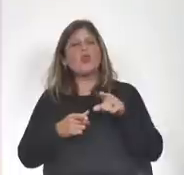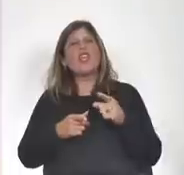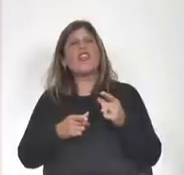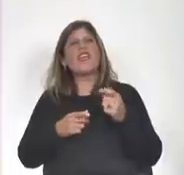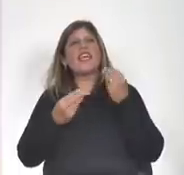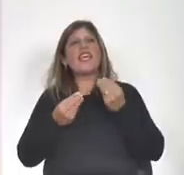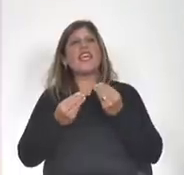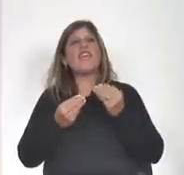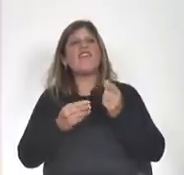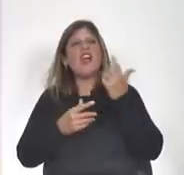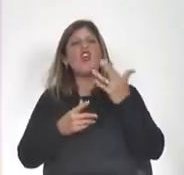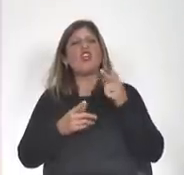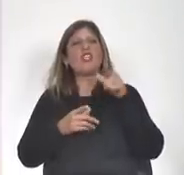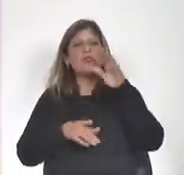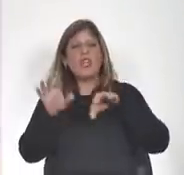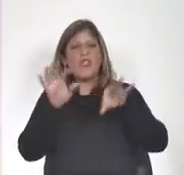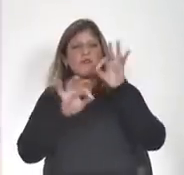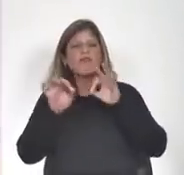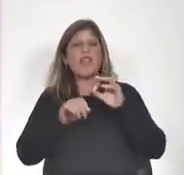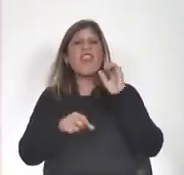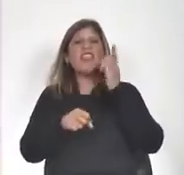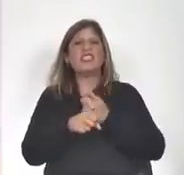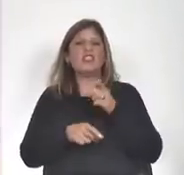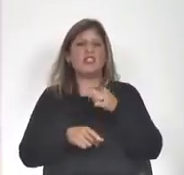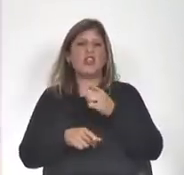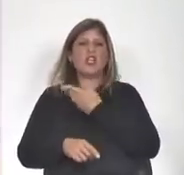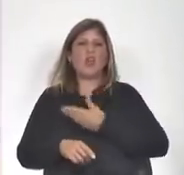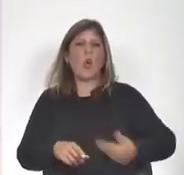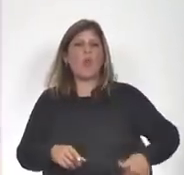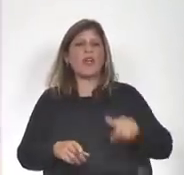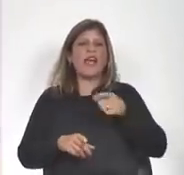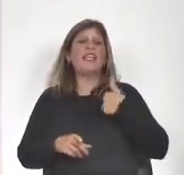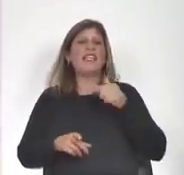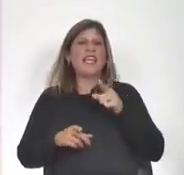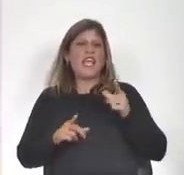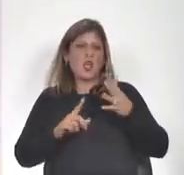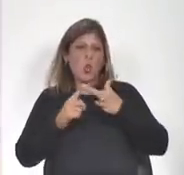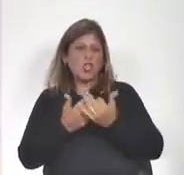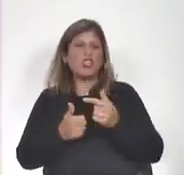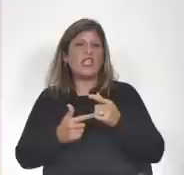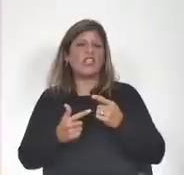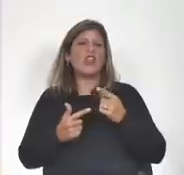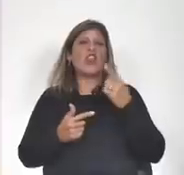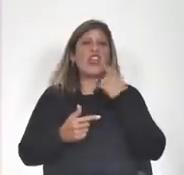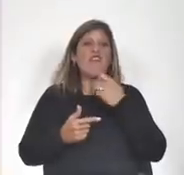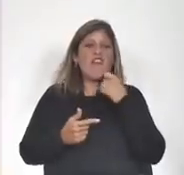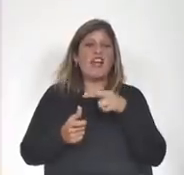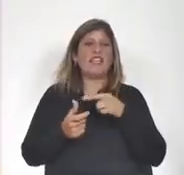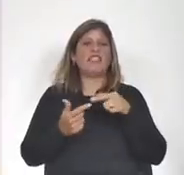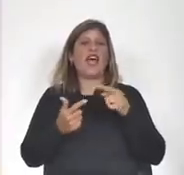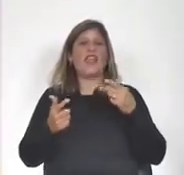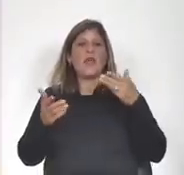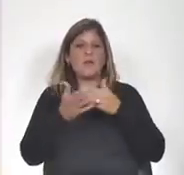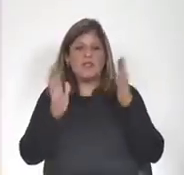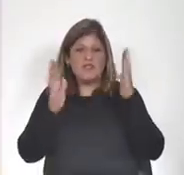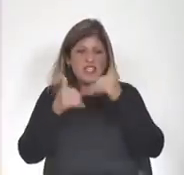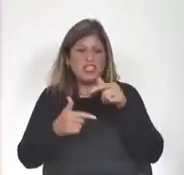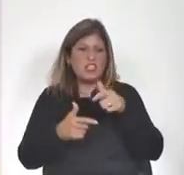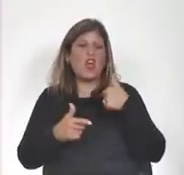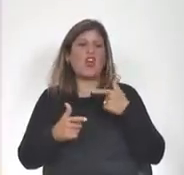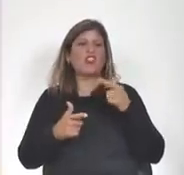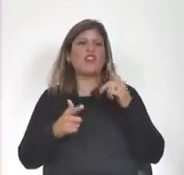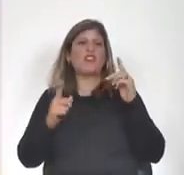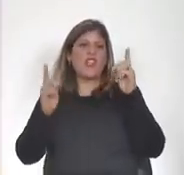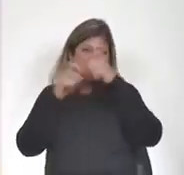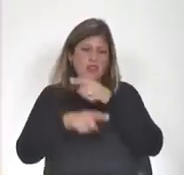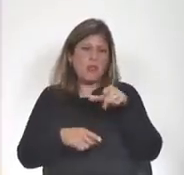decisiones nuestros gobernantes en contextos de escasez, de privación, de dificultad, de incremento de la desigualdad y